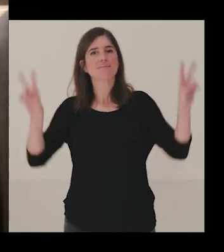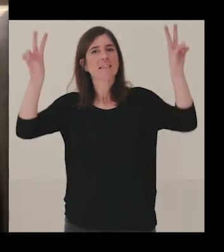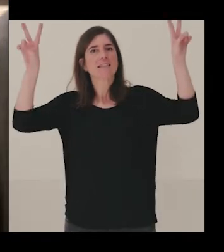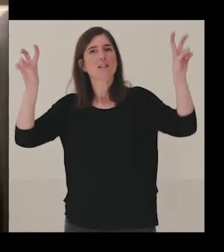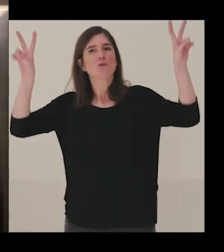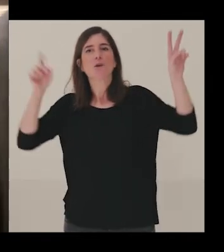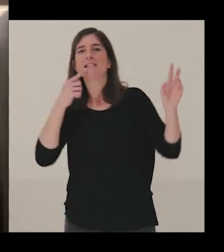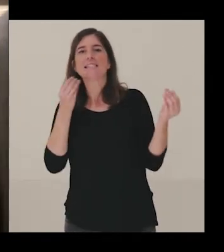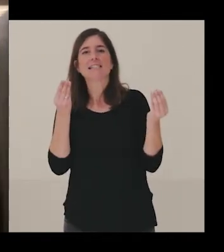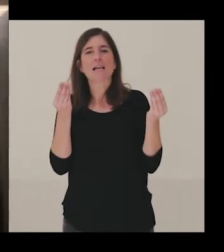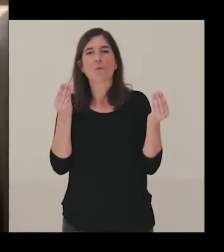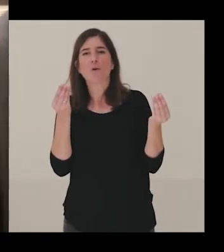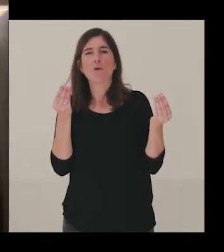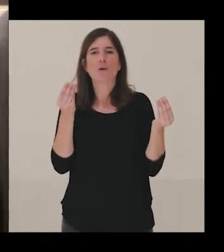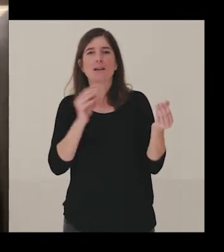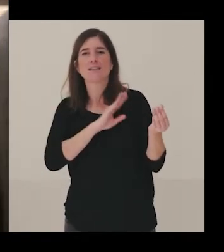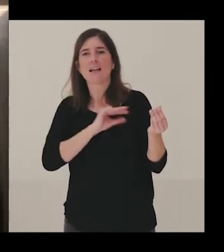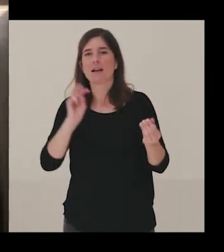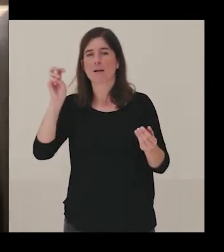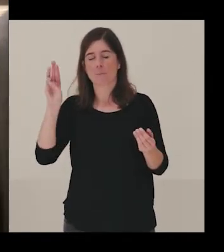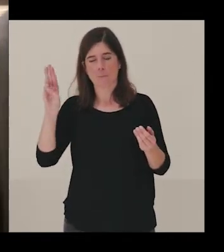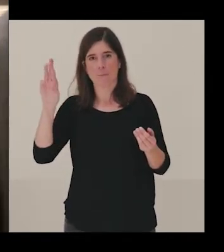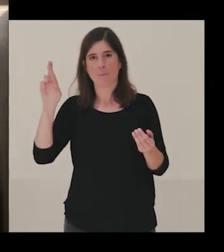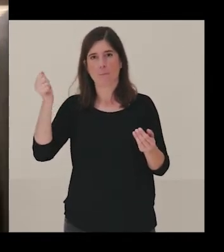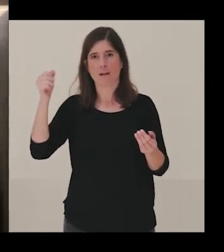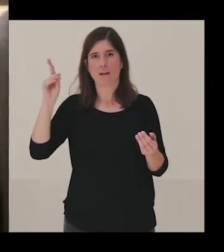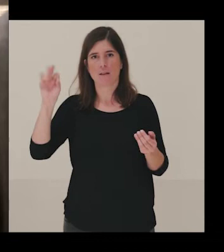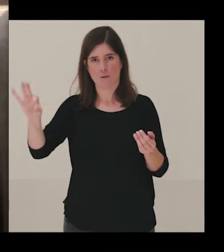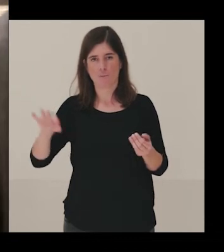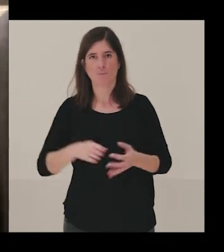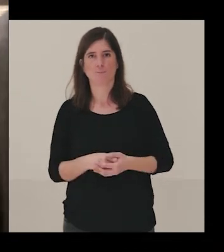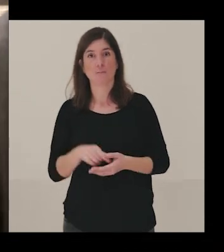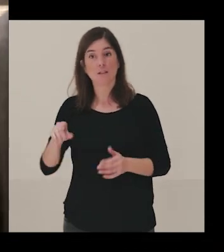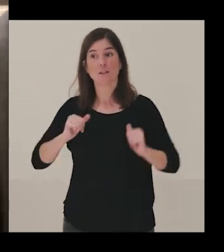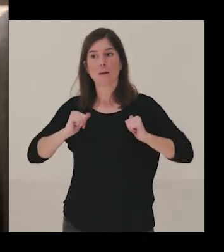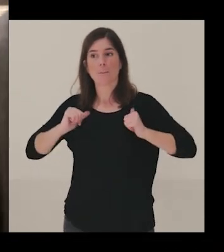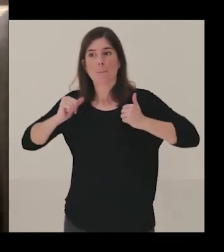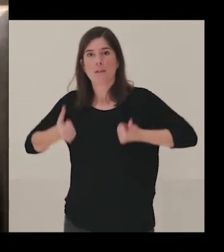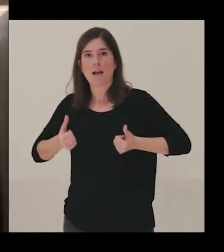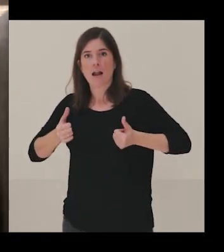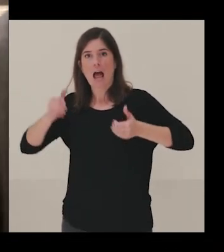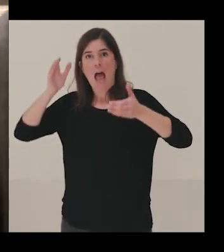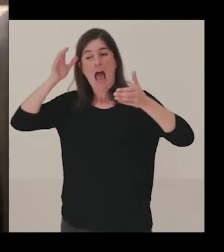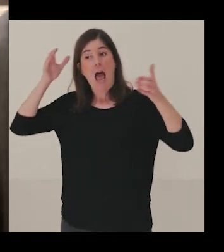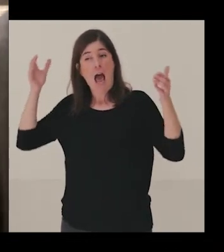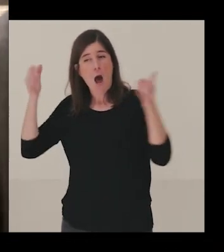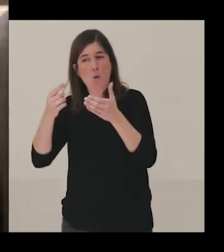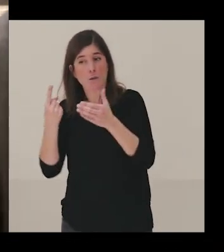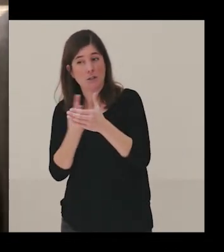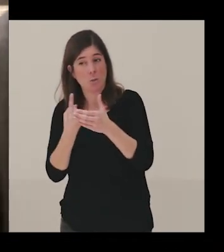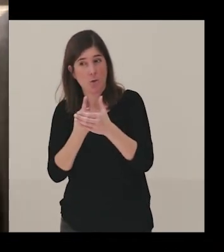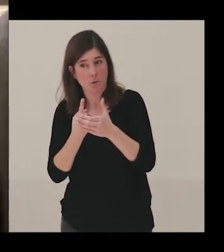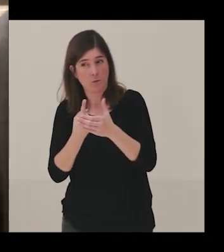Los sabores del Prado se empezó haciendo con TEA, con